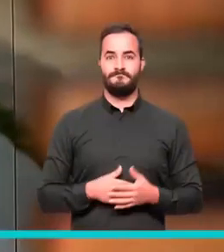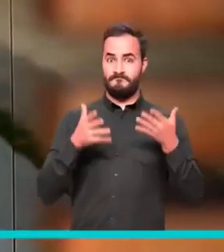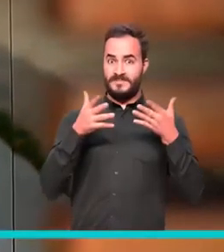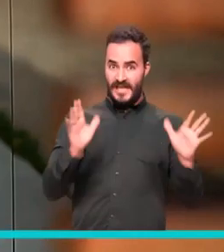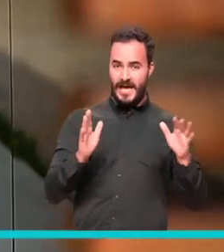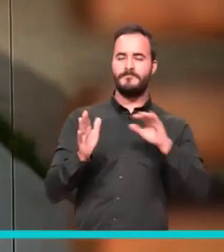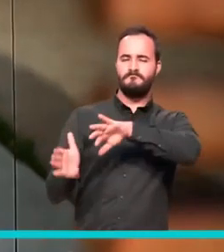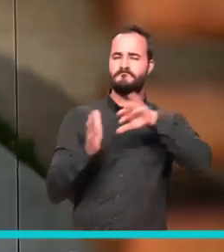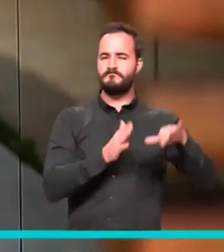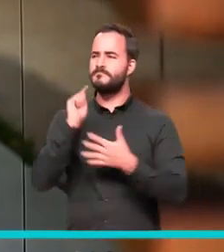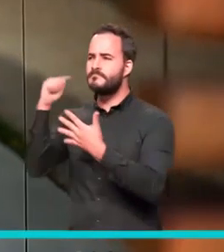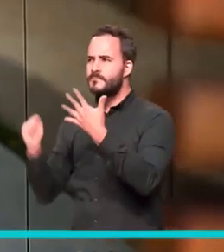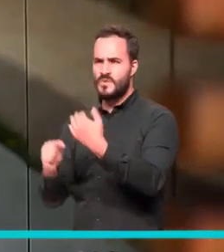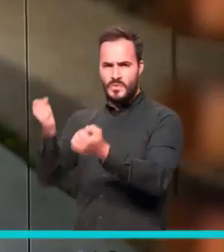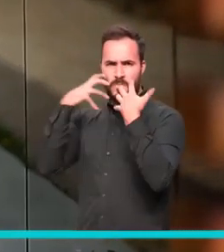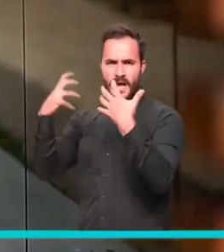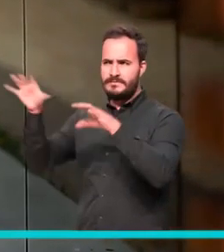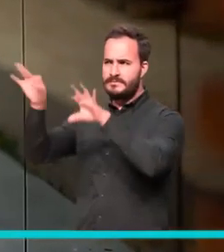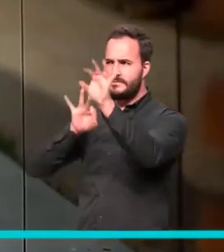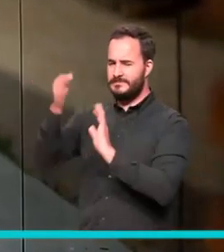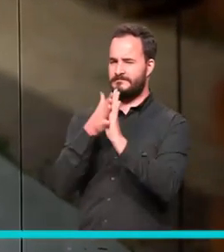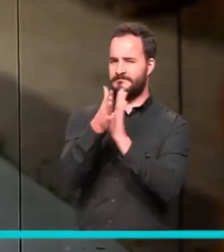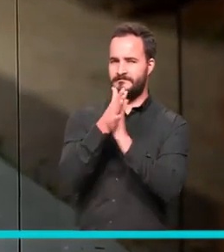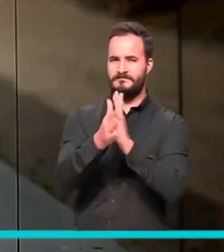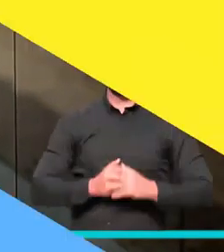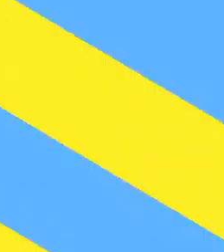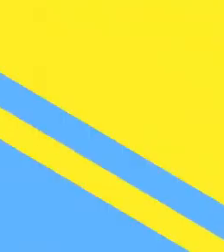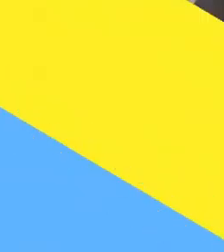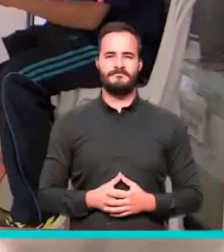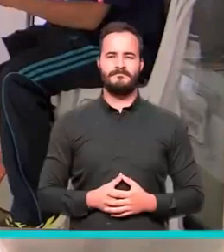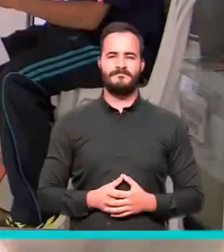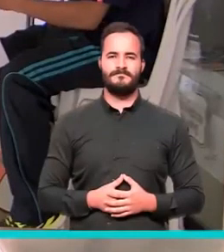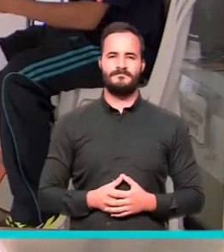Y es tiempo de conocer otros hechos, datos y cifras destacadas de la semana.